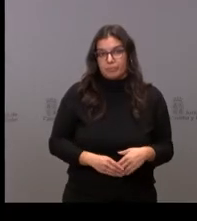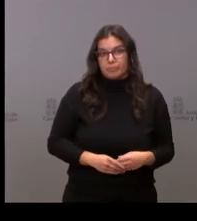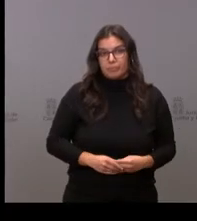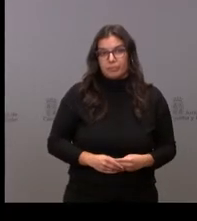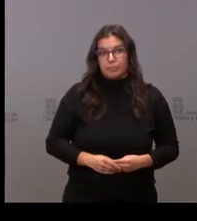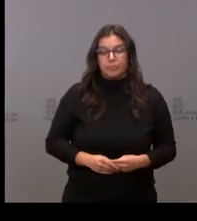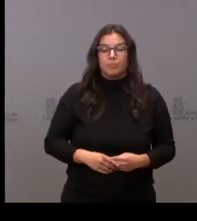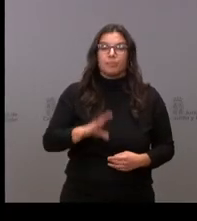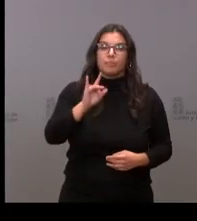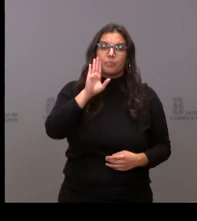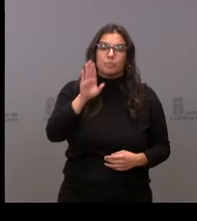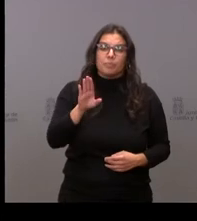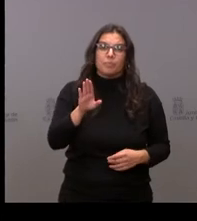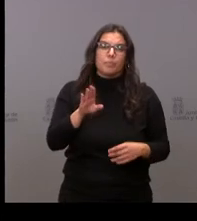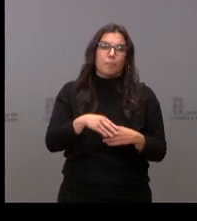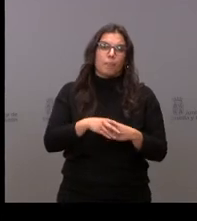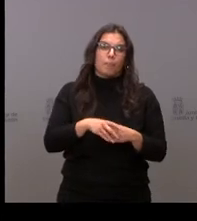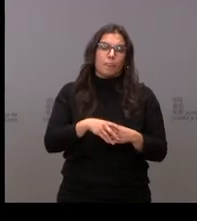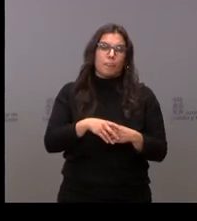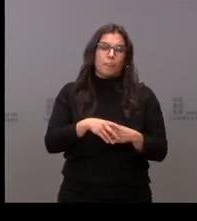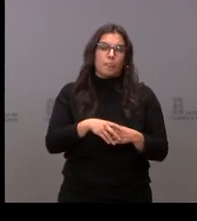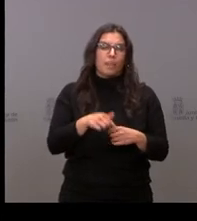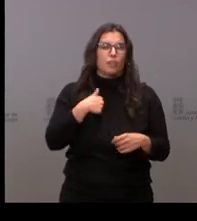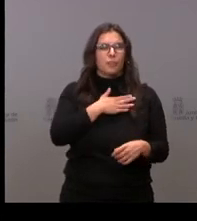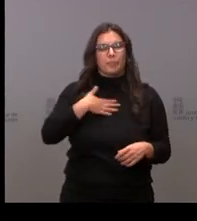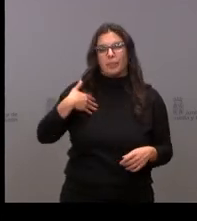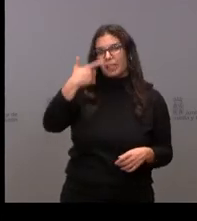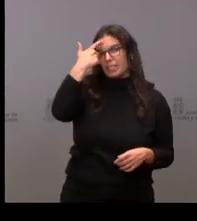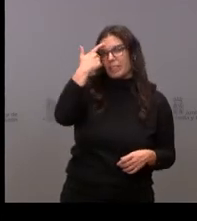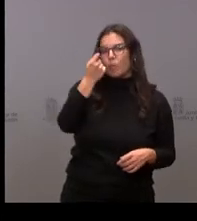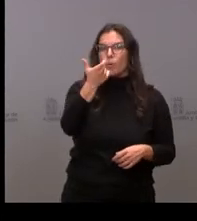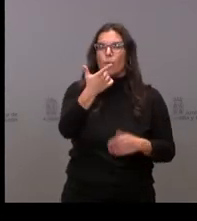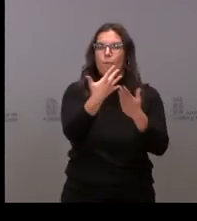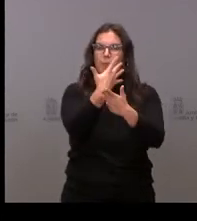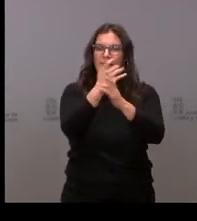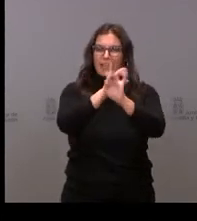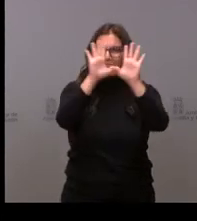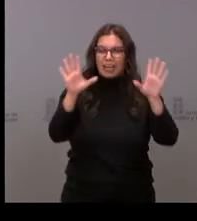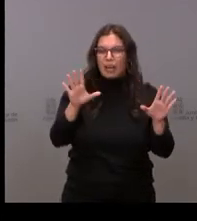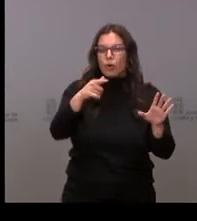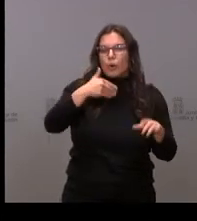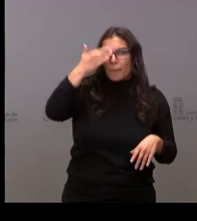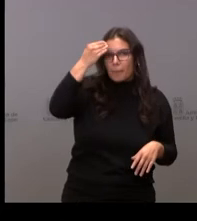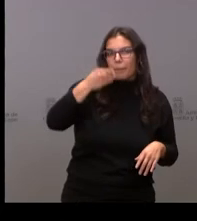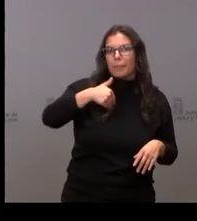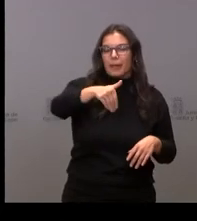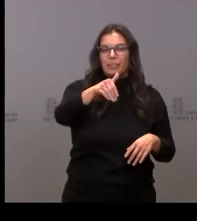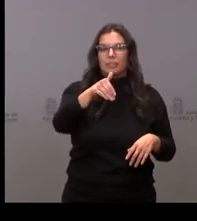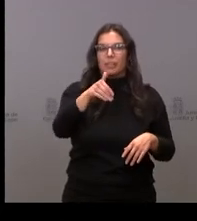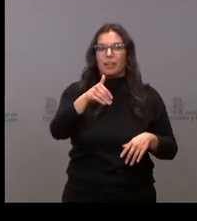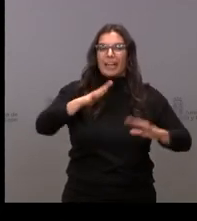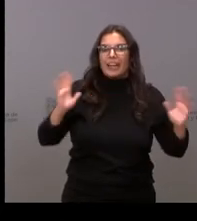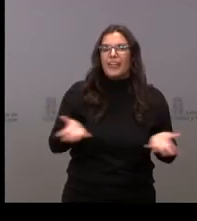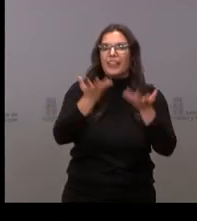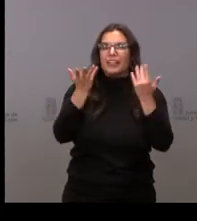Sí, hola. Yo quería saber un poco si me podían aclarar cuánto crece en concreto los incentivos a las